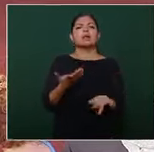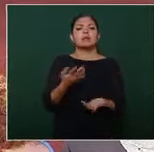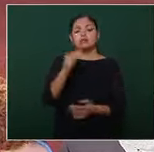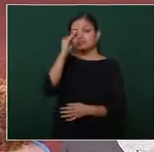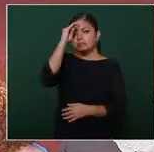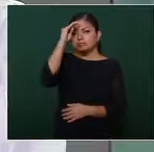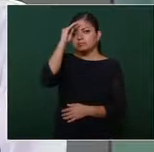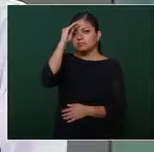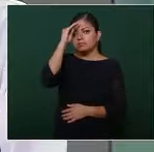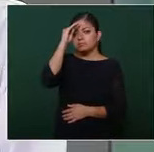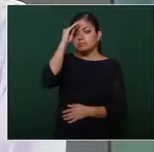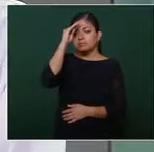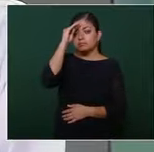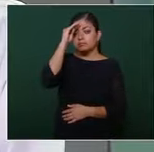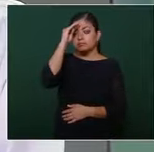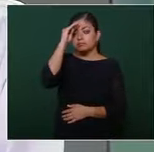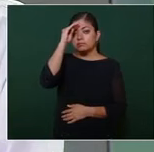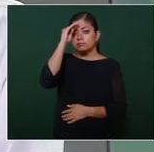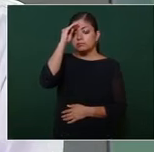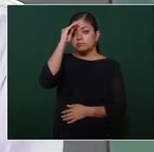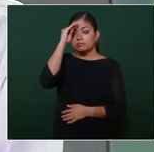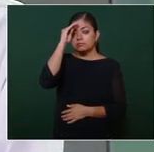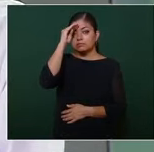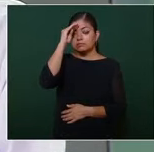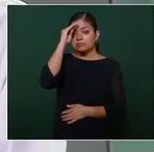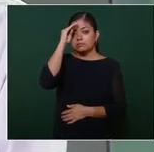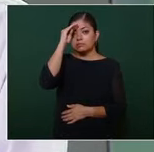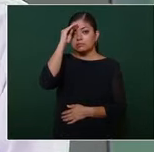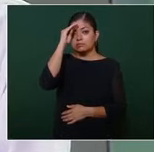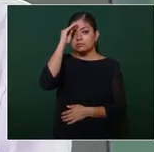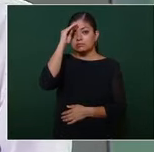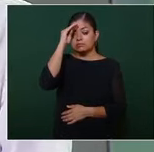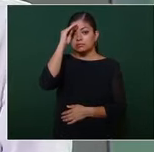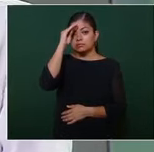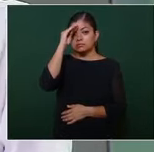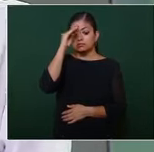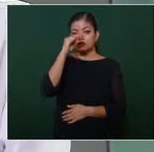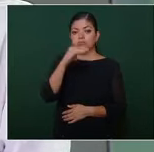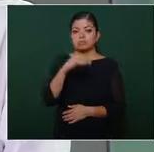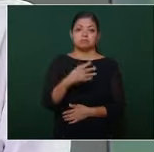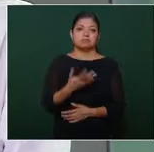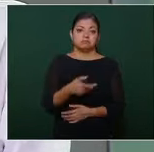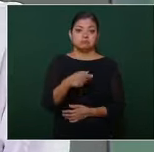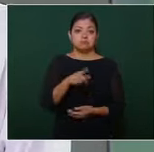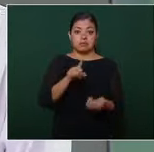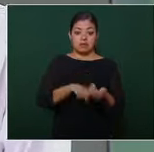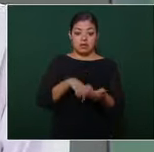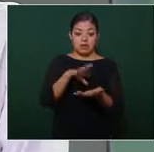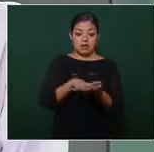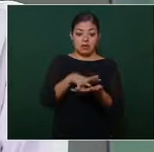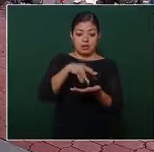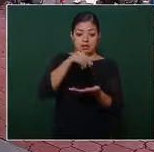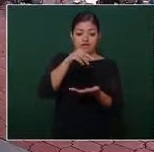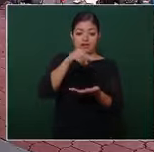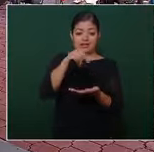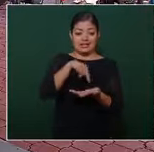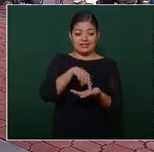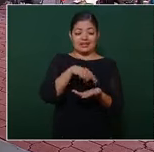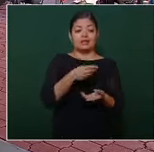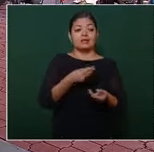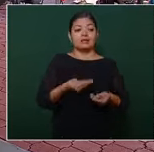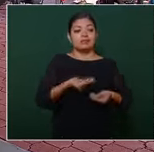es que se van a entregar fertilizantes gratuitos